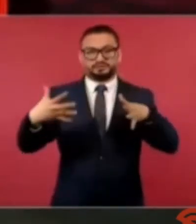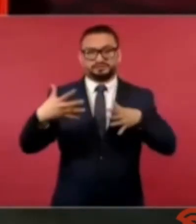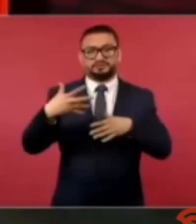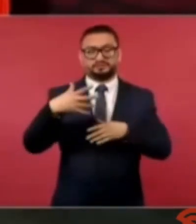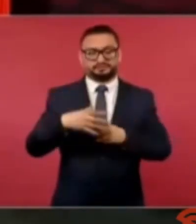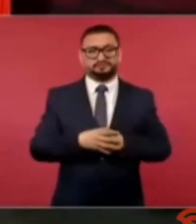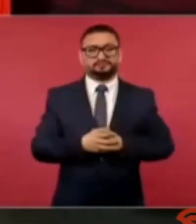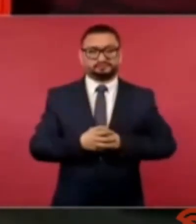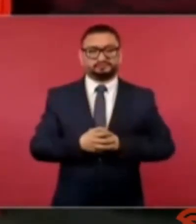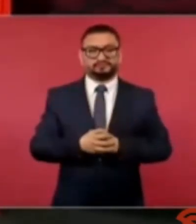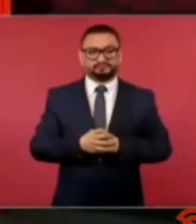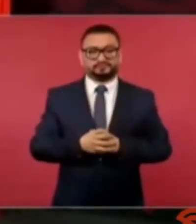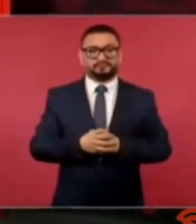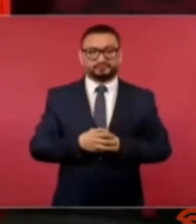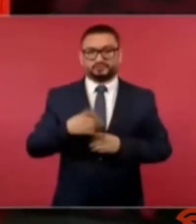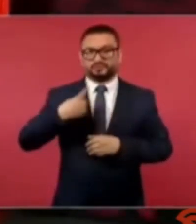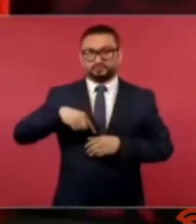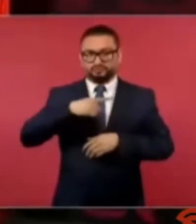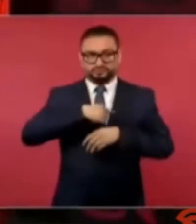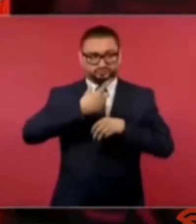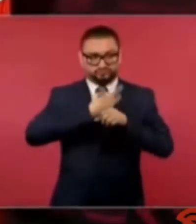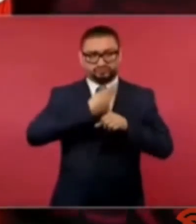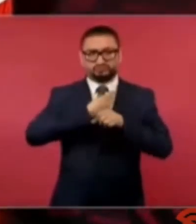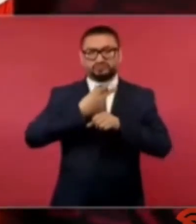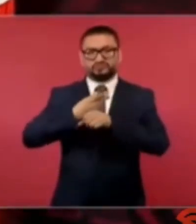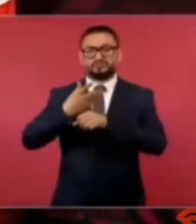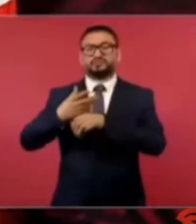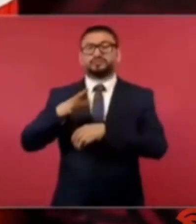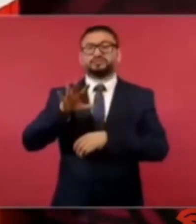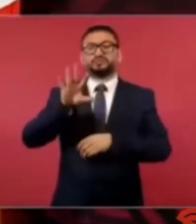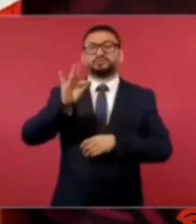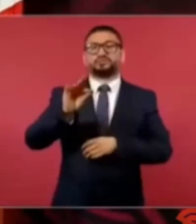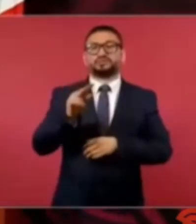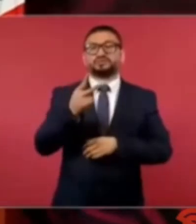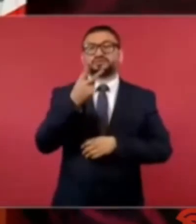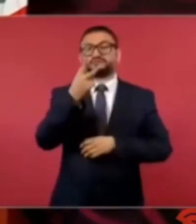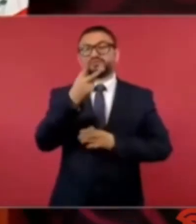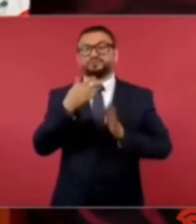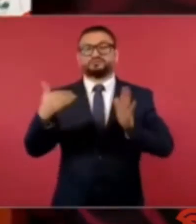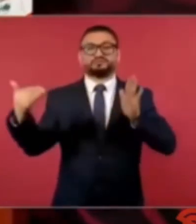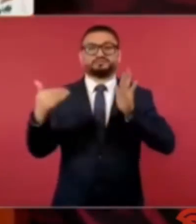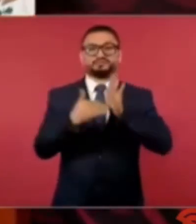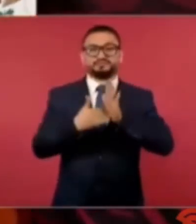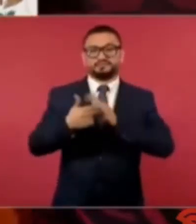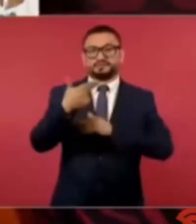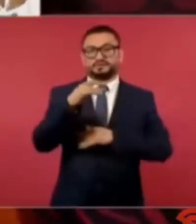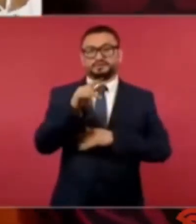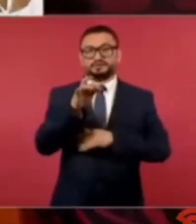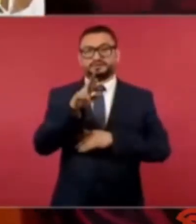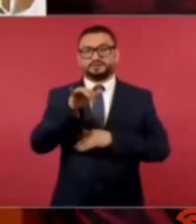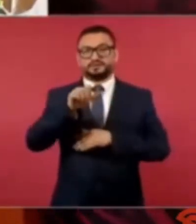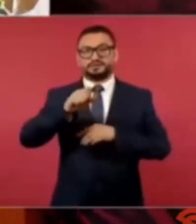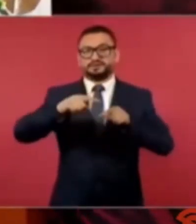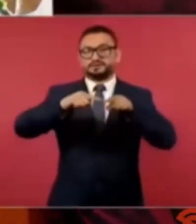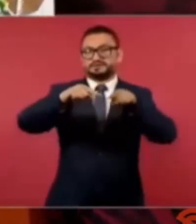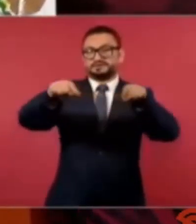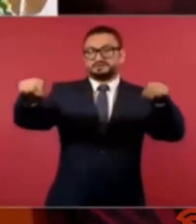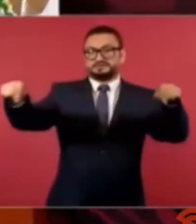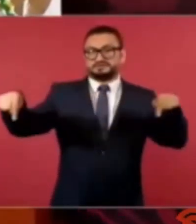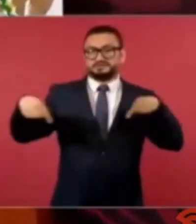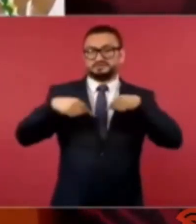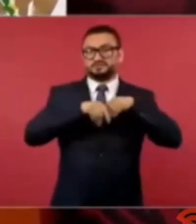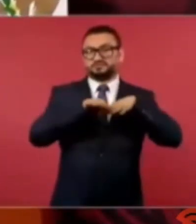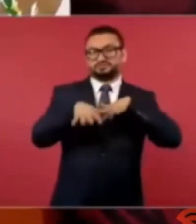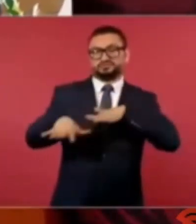que estemos construyendo 42 mil hectáreas que se van a